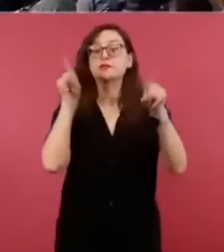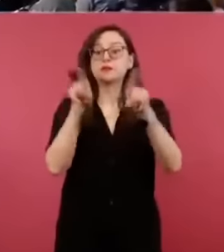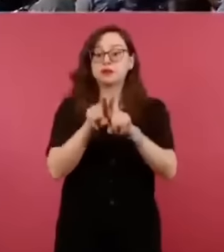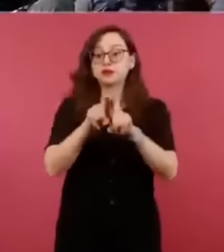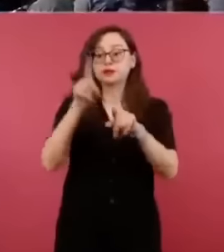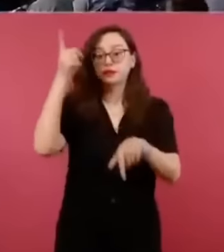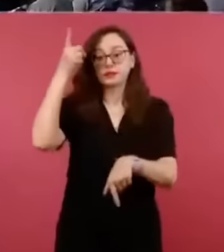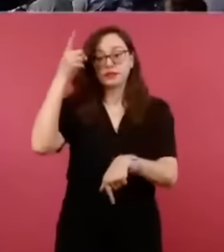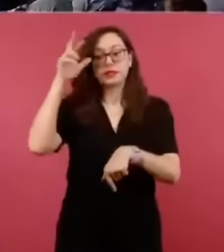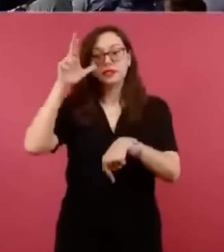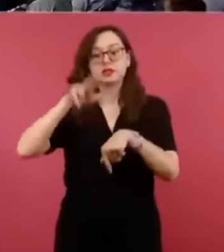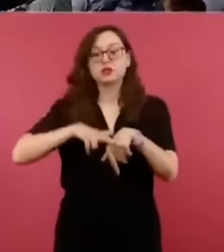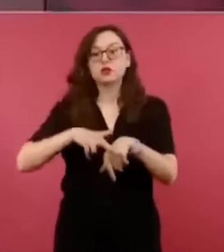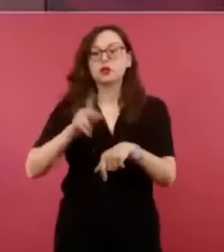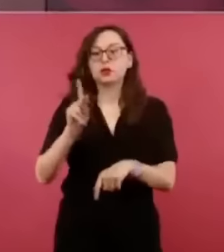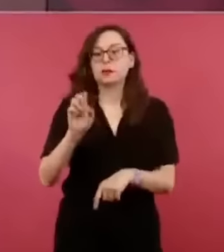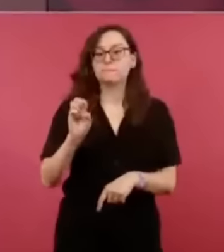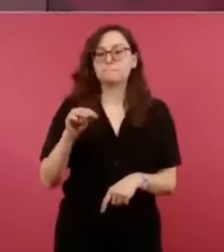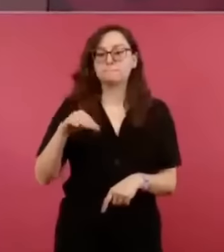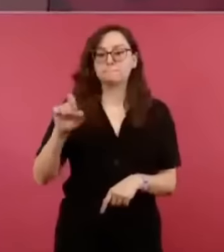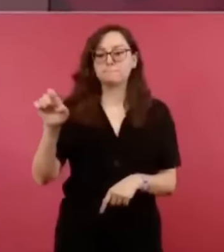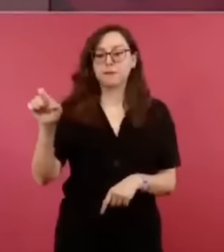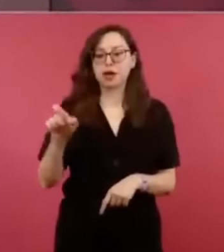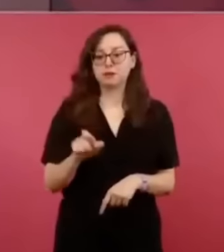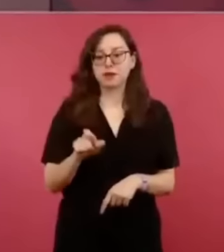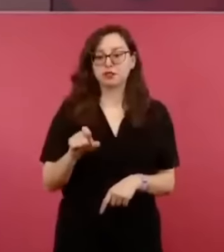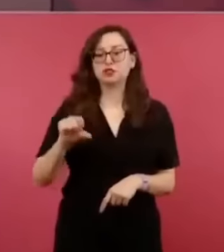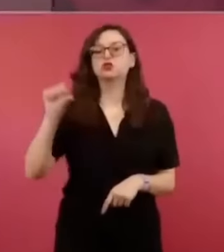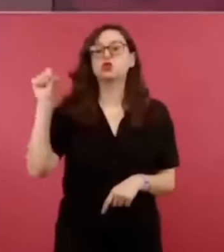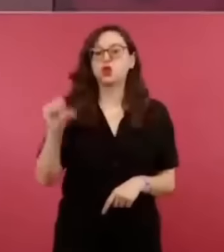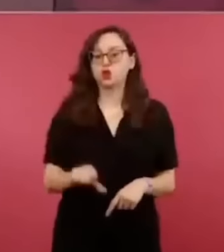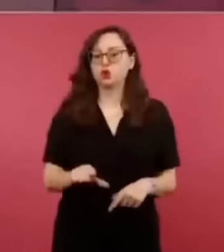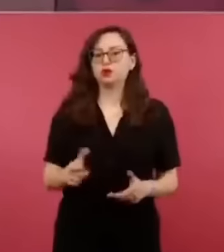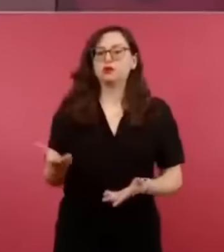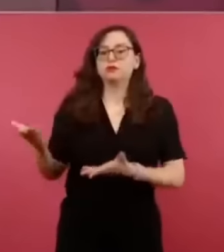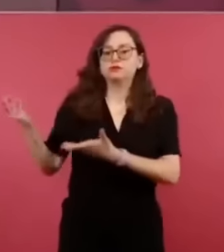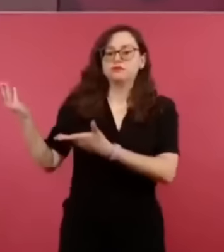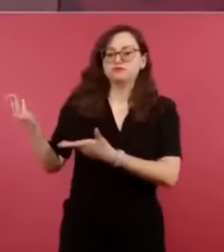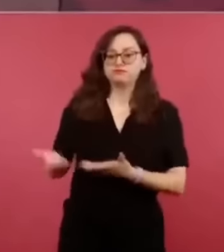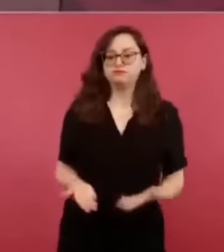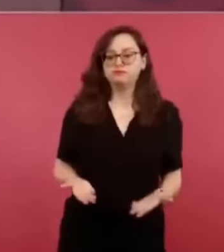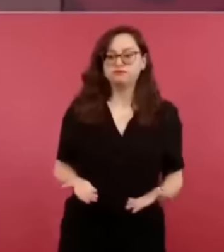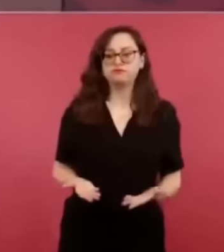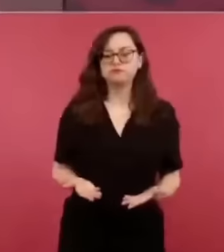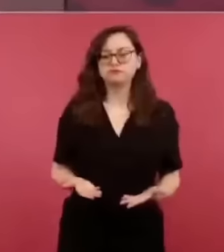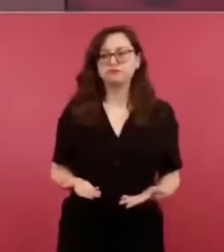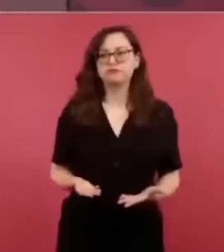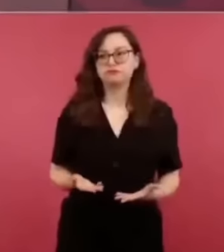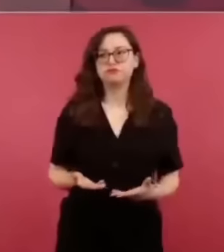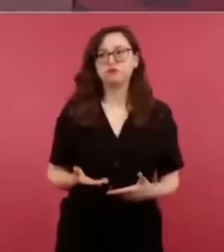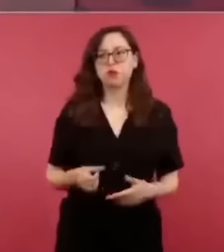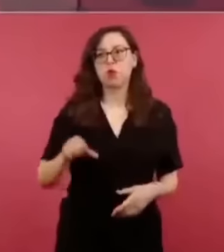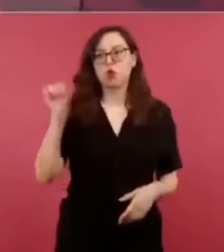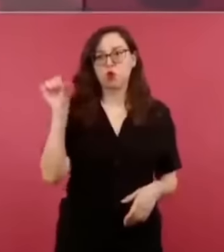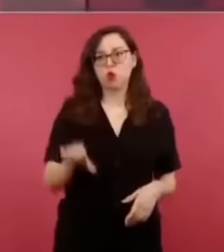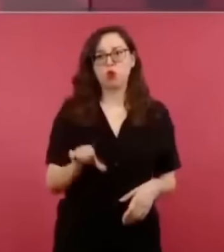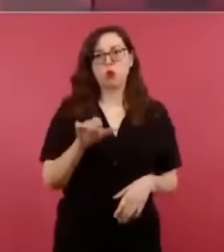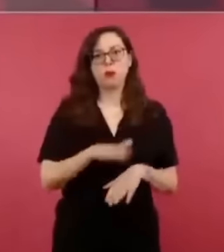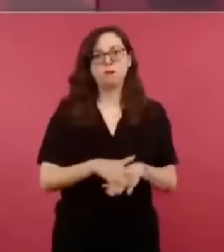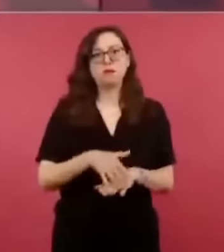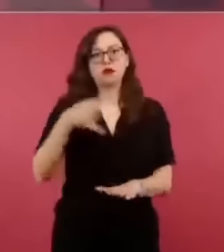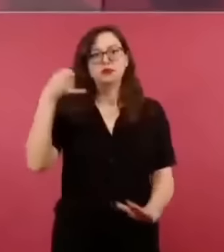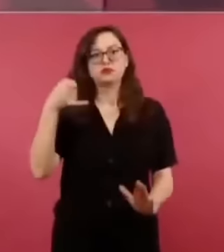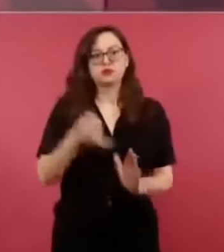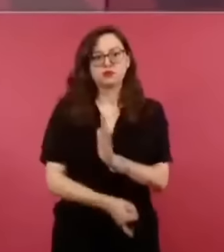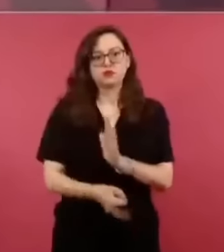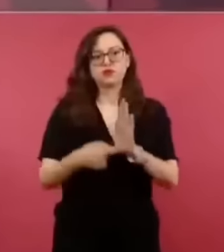se informara más sobre este